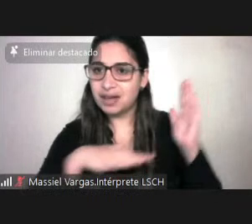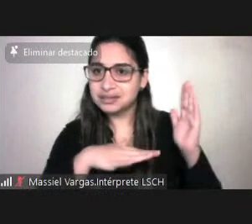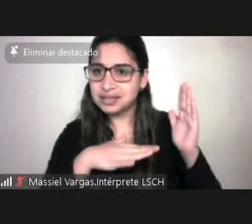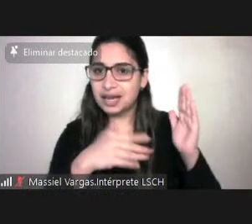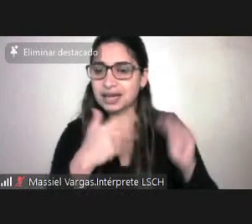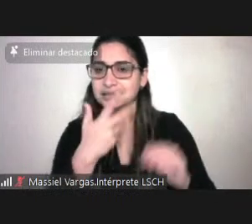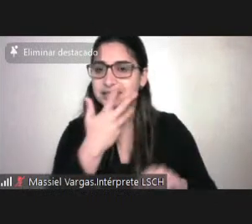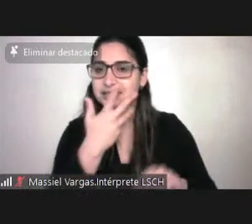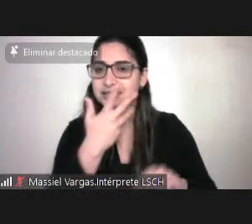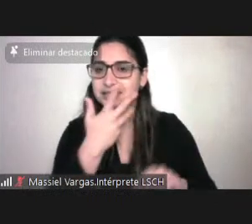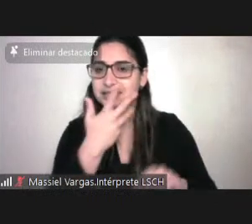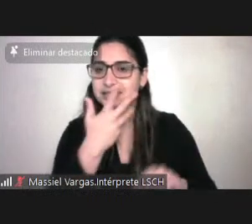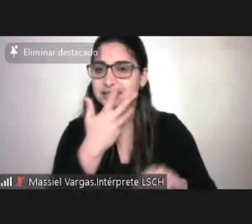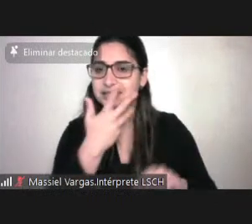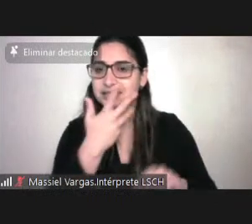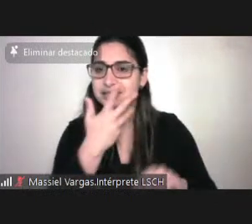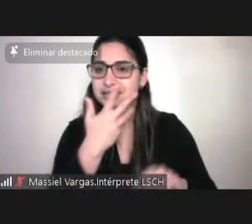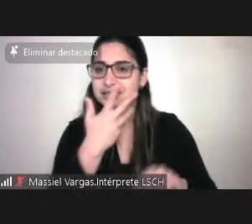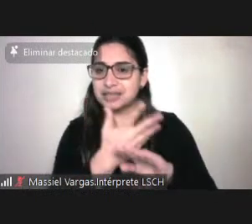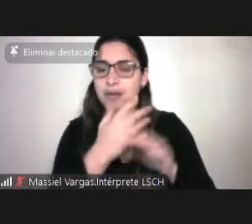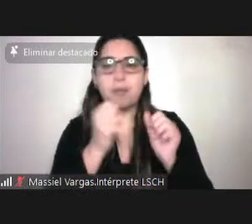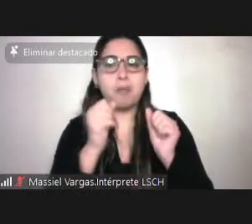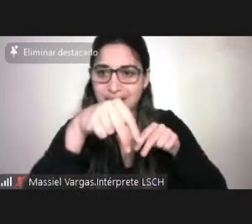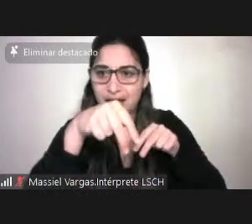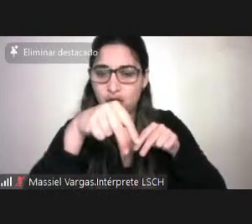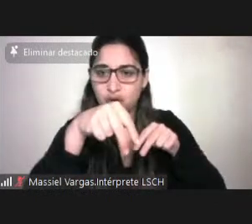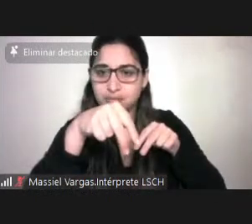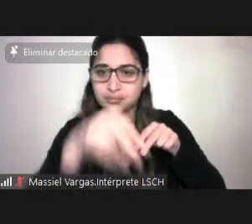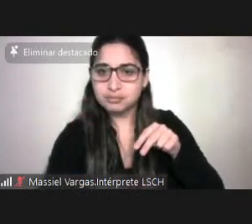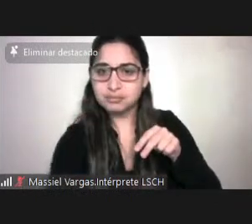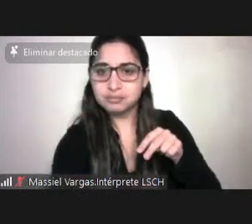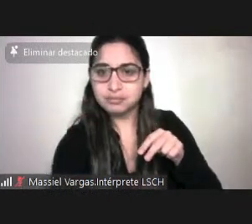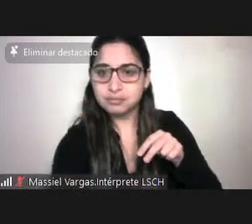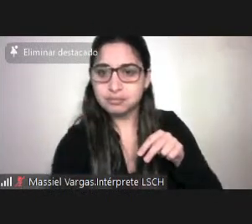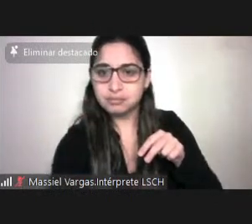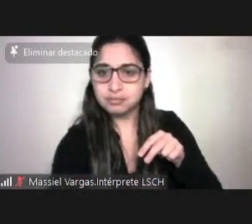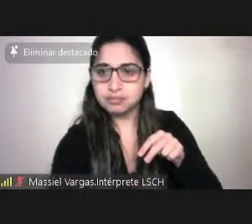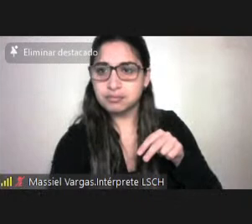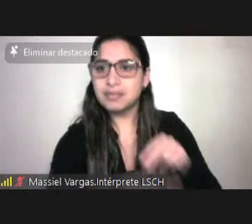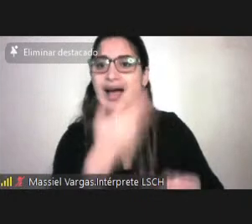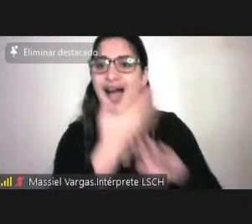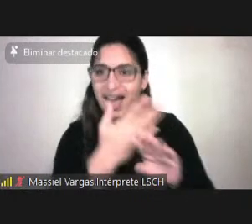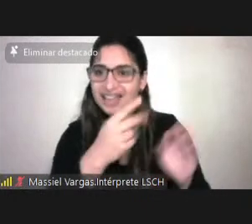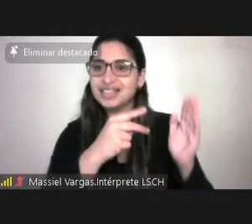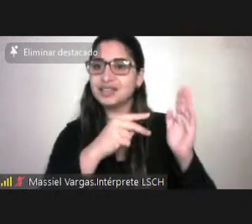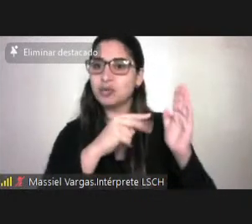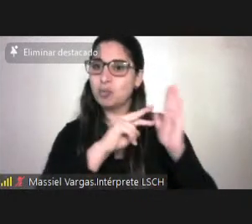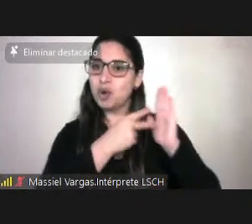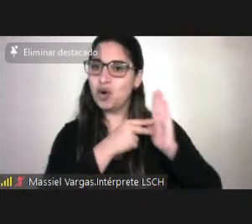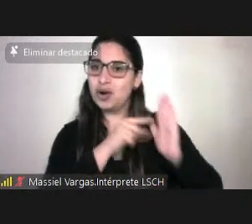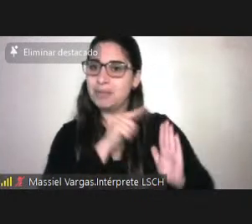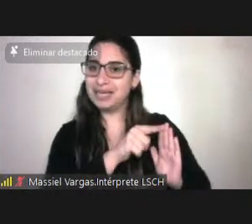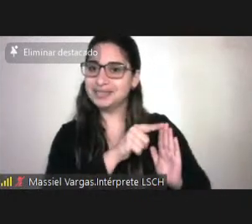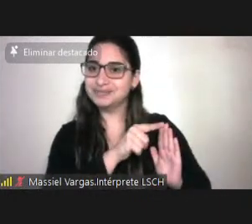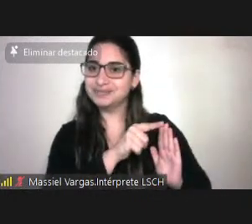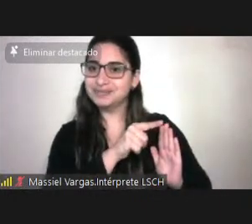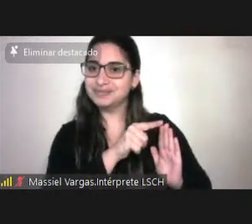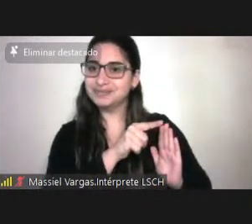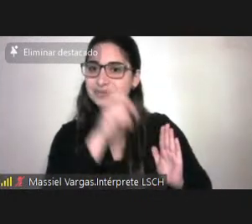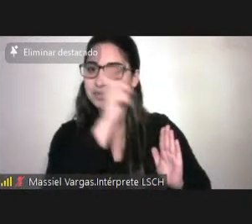trasladarse, va a tener la dificultad entonces de acceder incluso a otros servicios. ¿Ya?